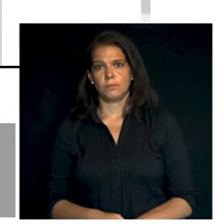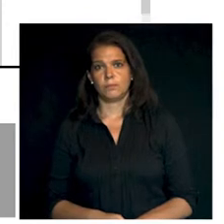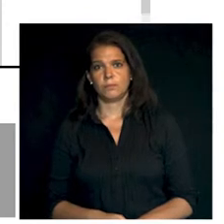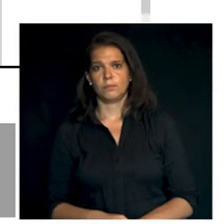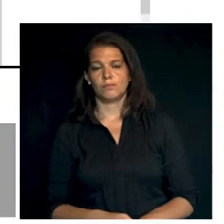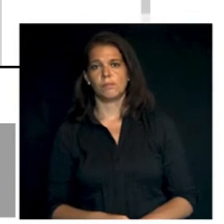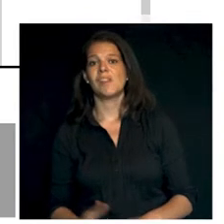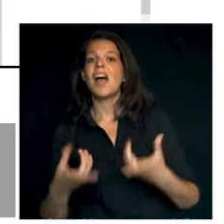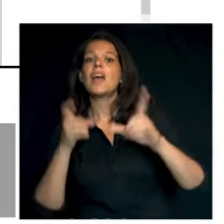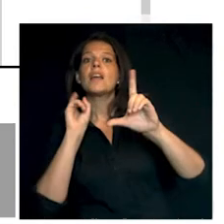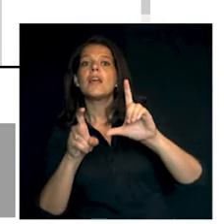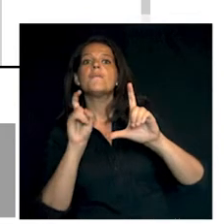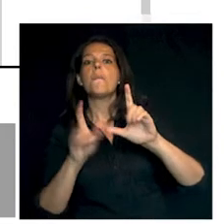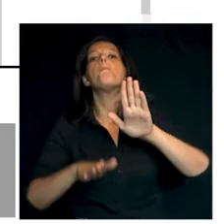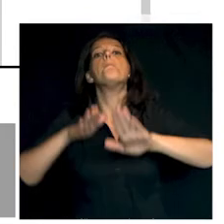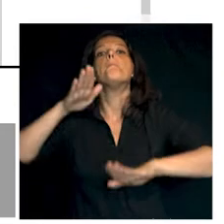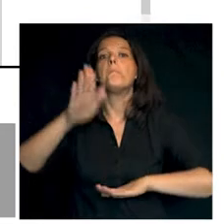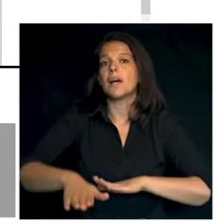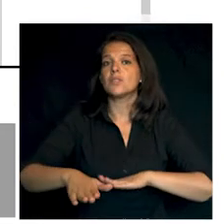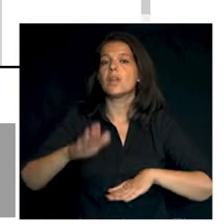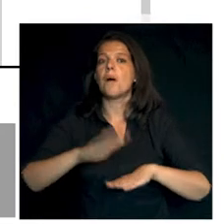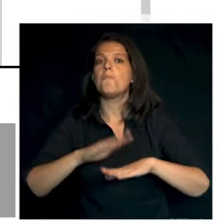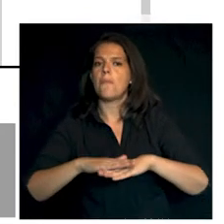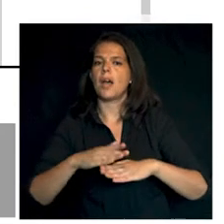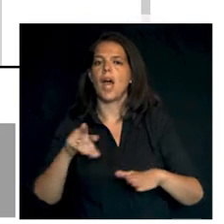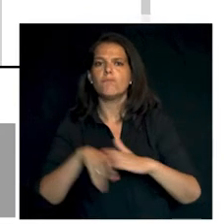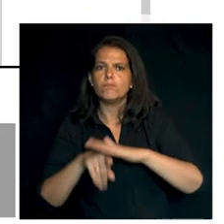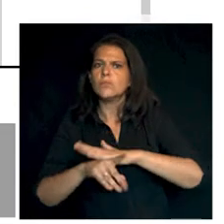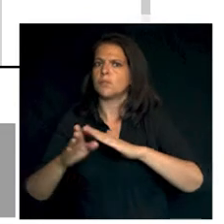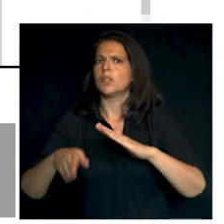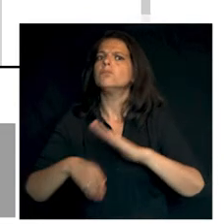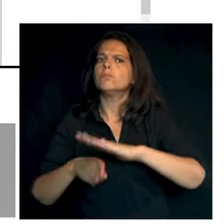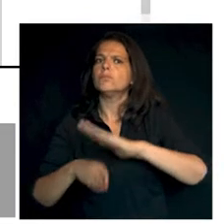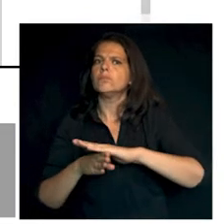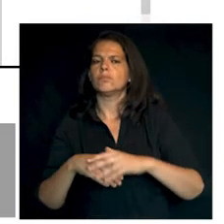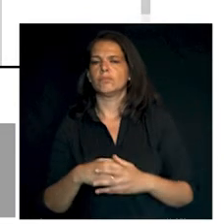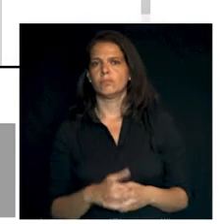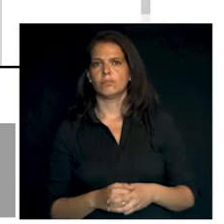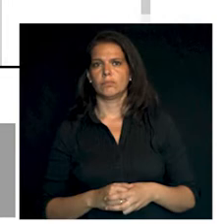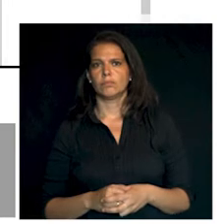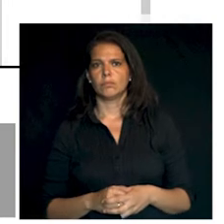Haremos clic en el botón Paso siguiente para continuar con la tramitación.